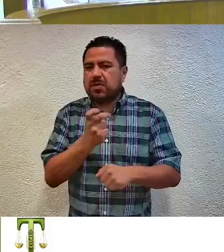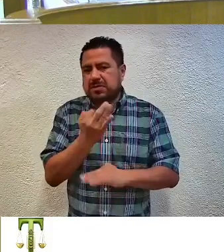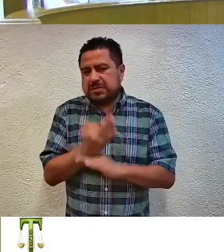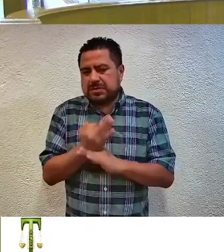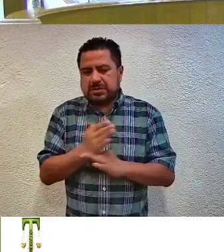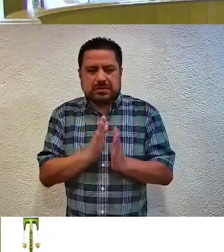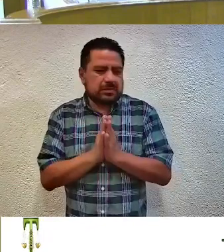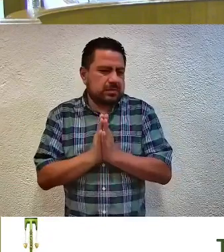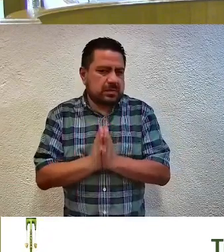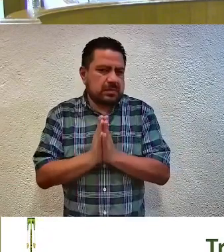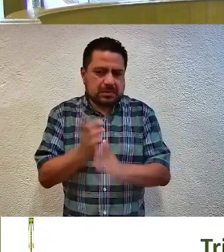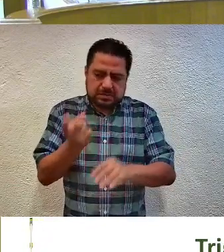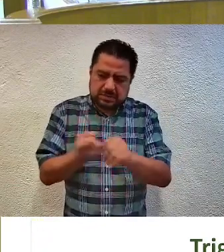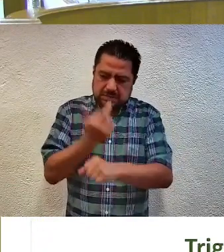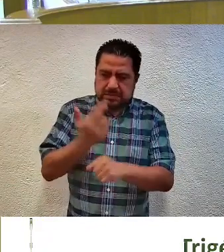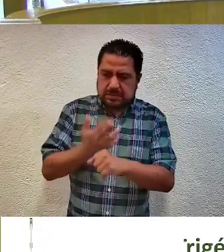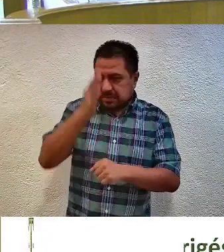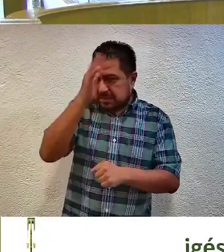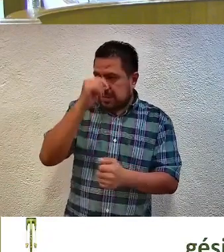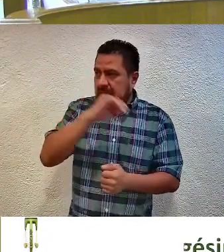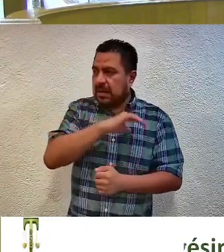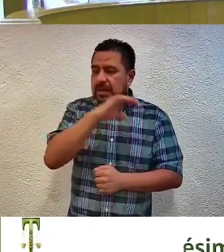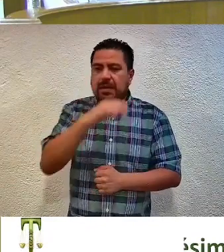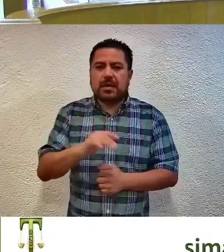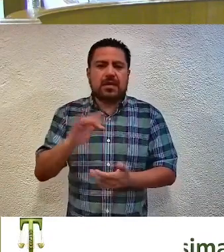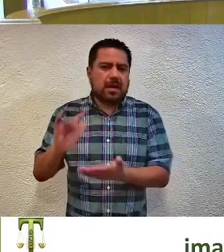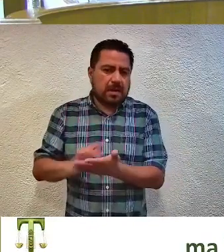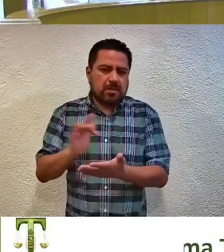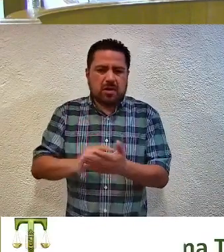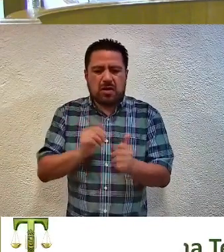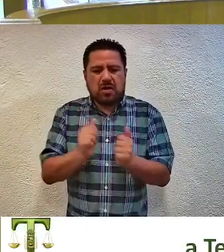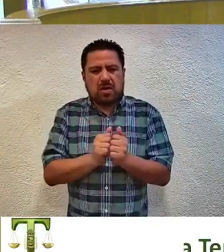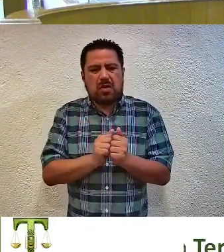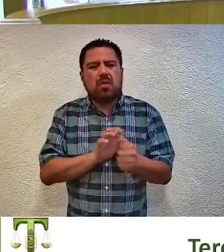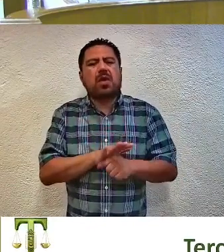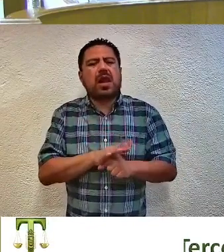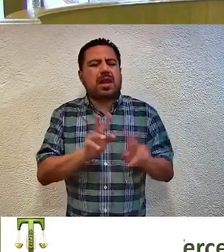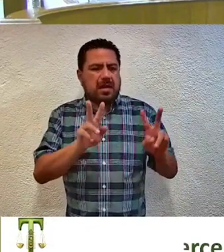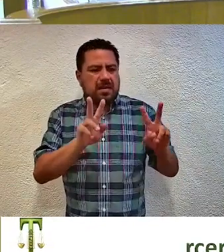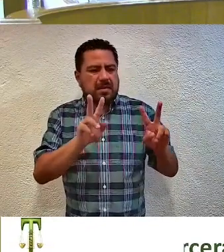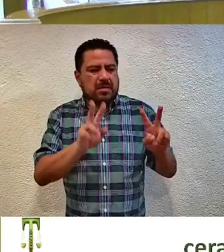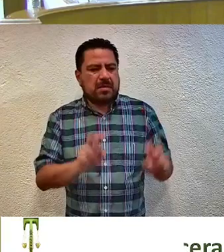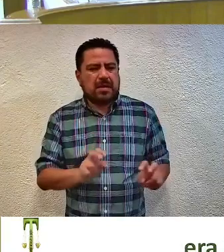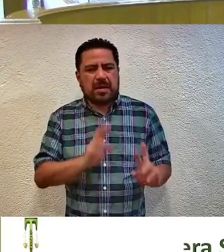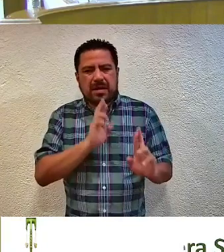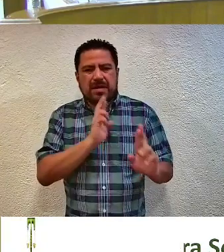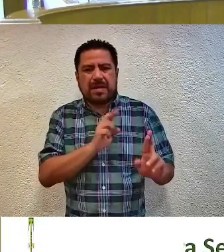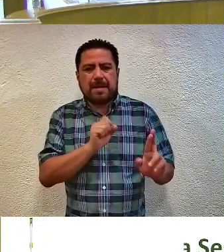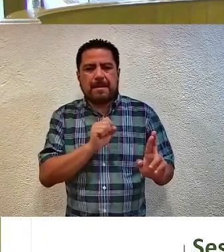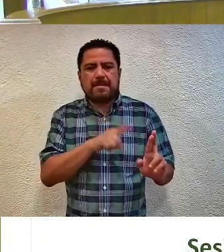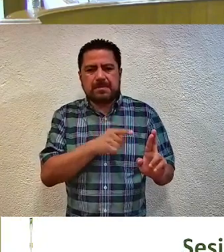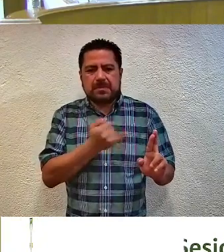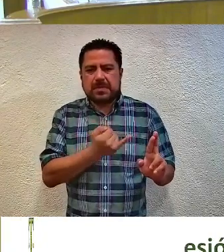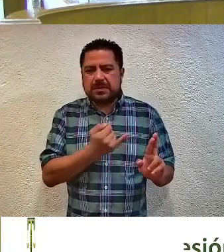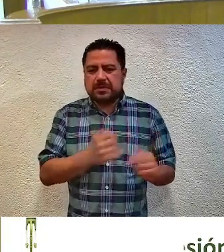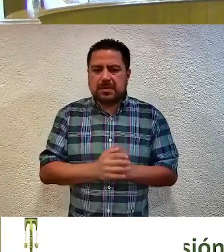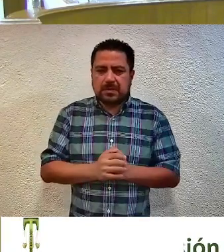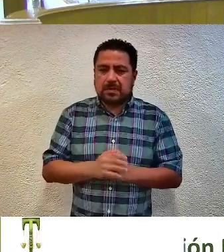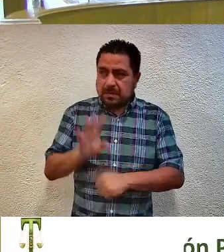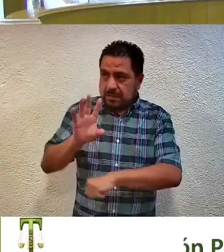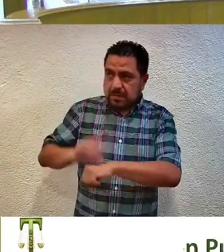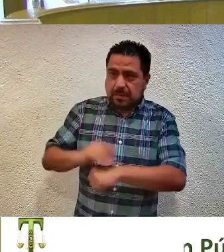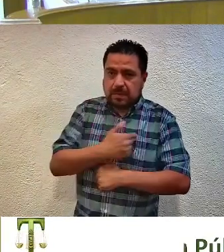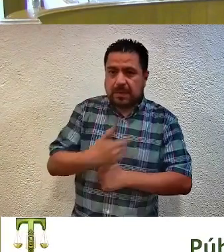solicito, secretario general de acuerdos, nos apoye con la cuenta y los puntos resolutivos del mismo. Con su autorización,